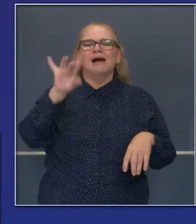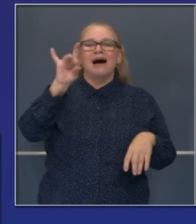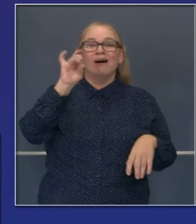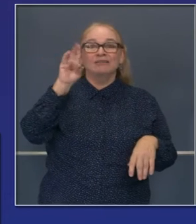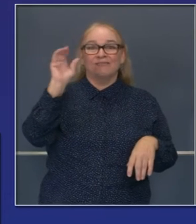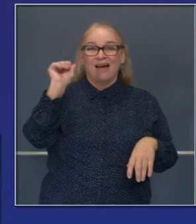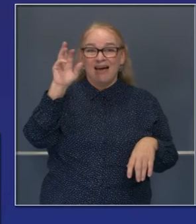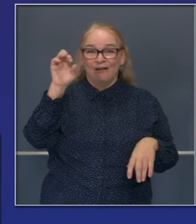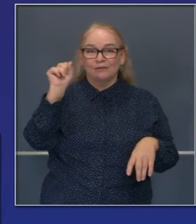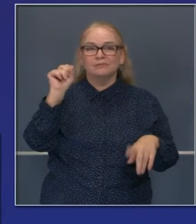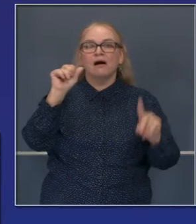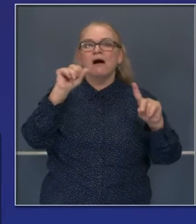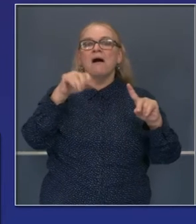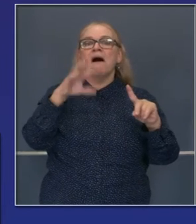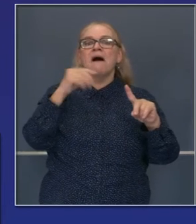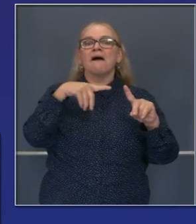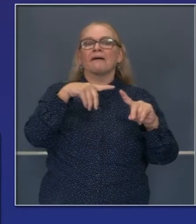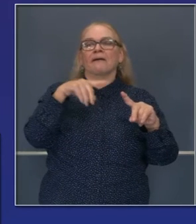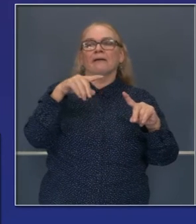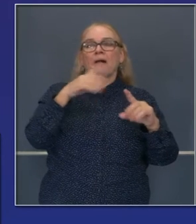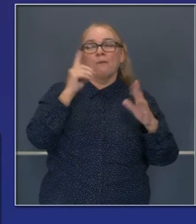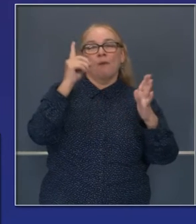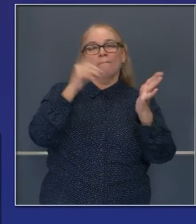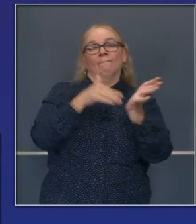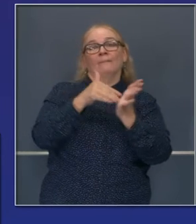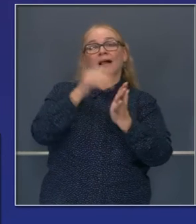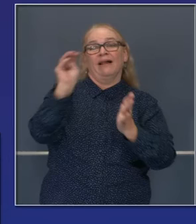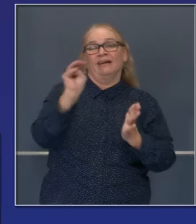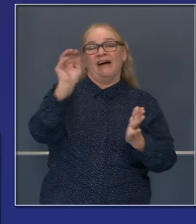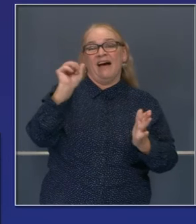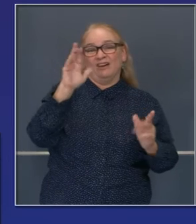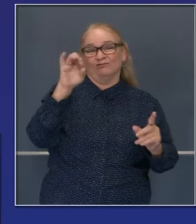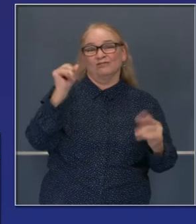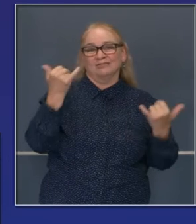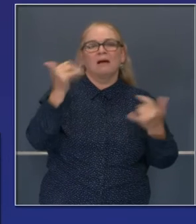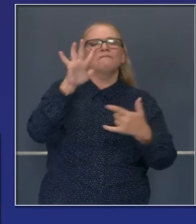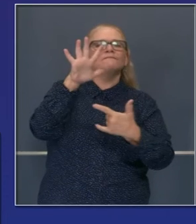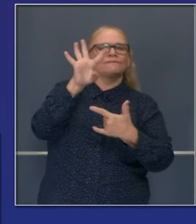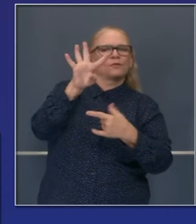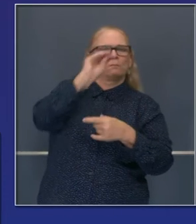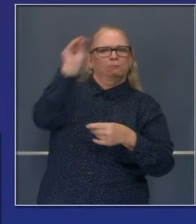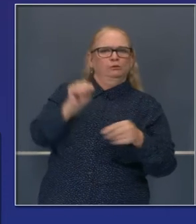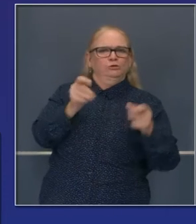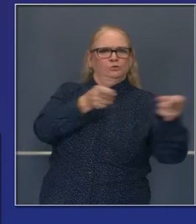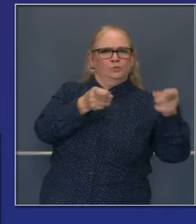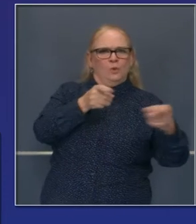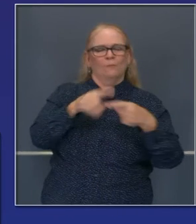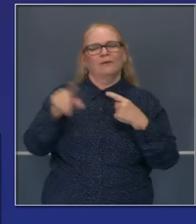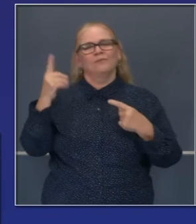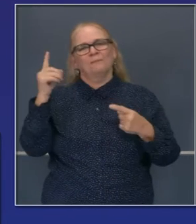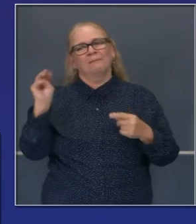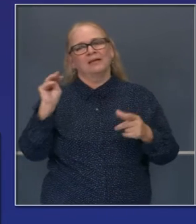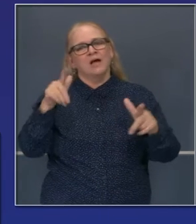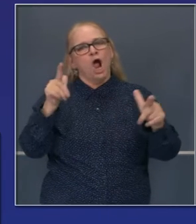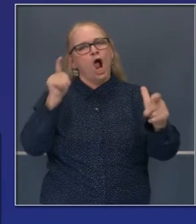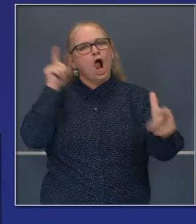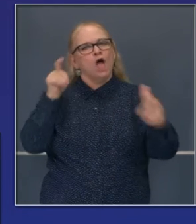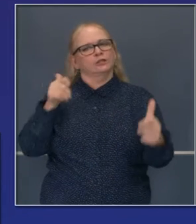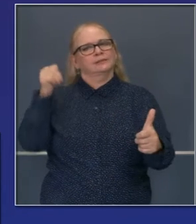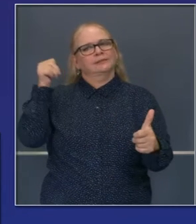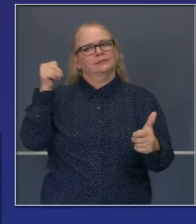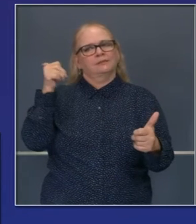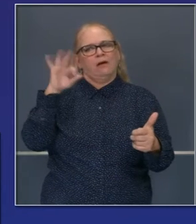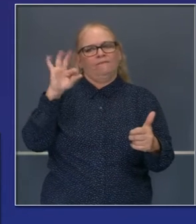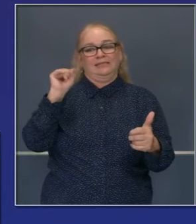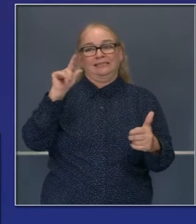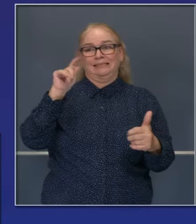estamos a más de un millón de acres calcinados, sin precedente en la historia de California. Simplemente el incendio más